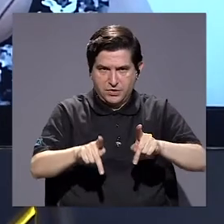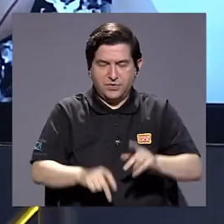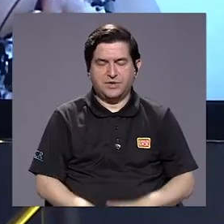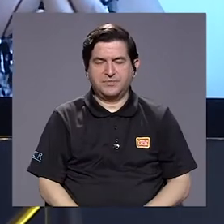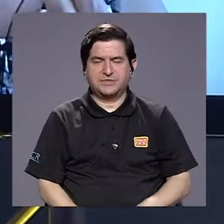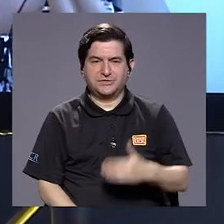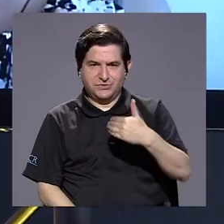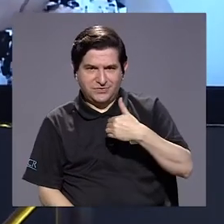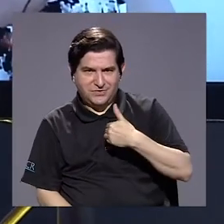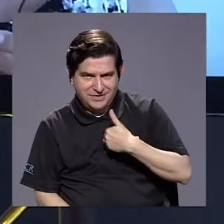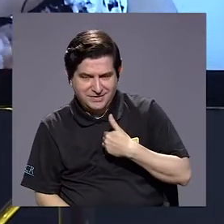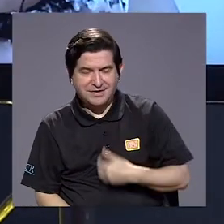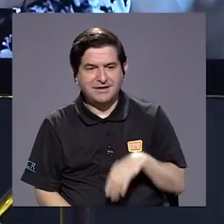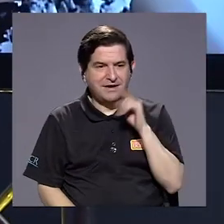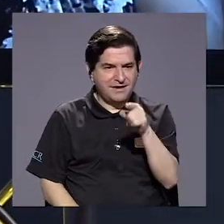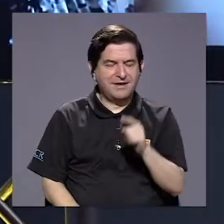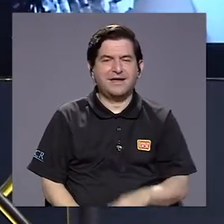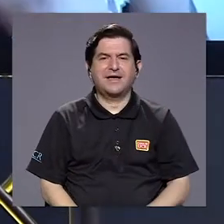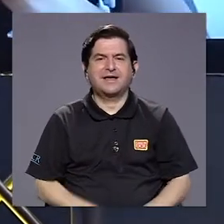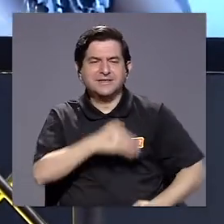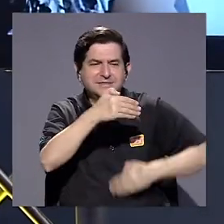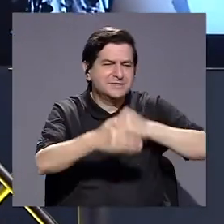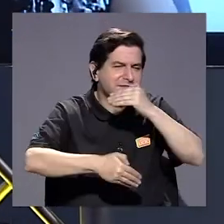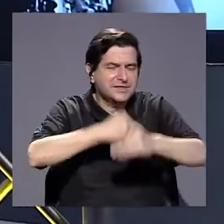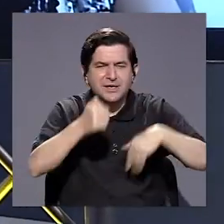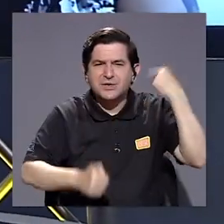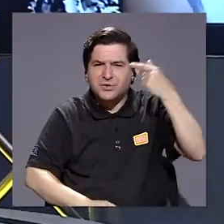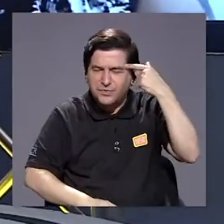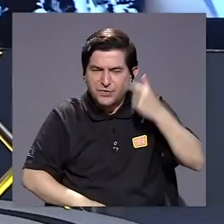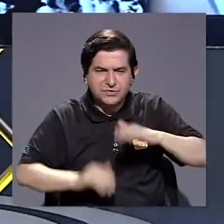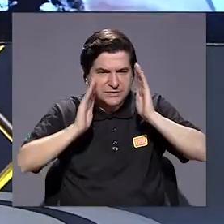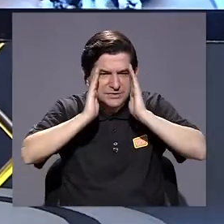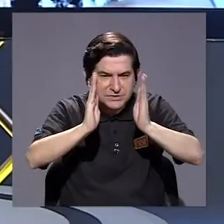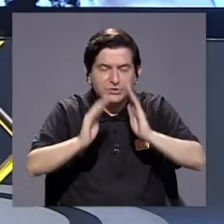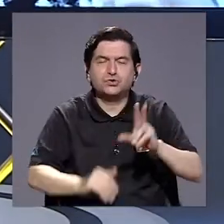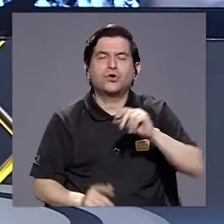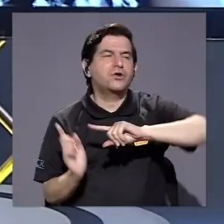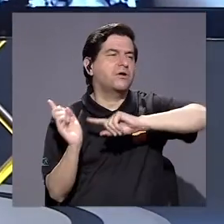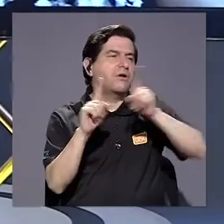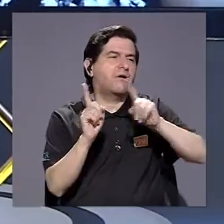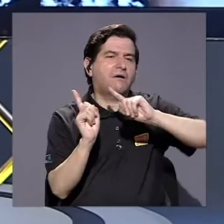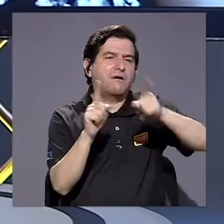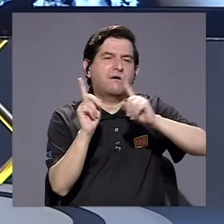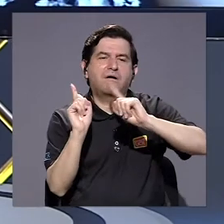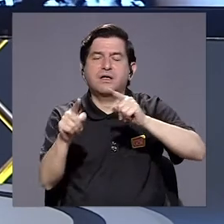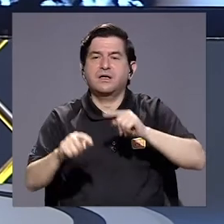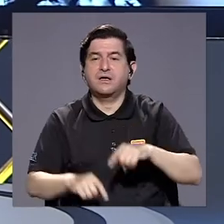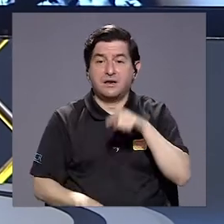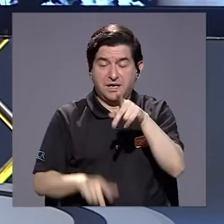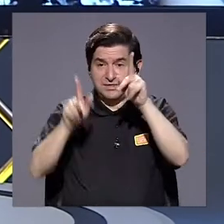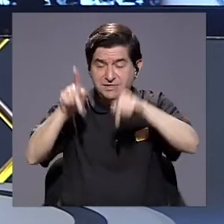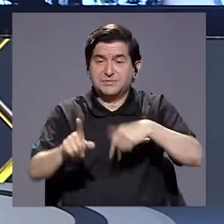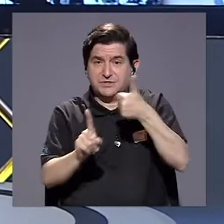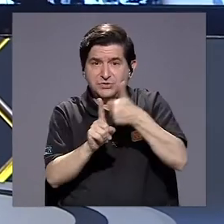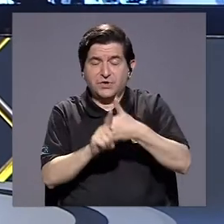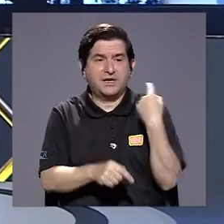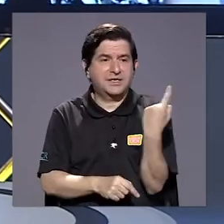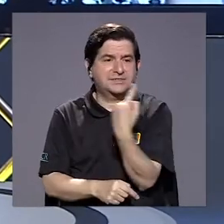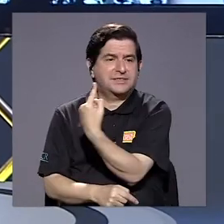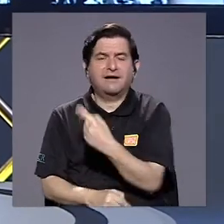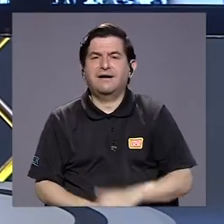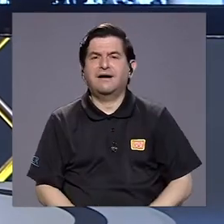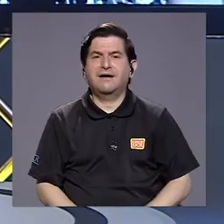persona, es tener una persona que navegue esa burocracia, para no tener ellos que estar yendo a cada una de las diferentes instituciones.